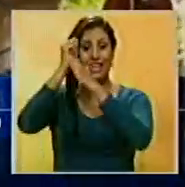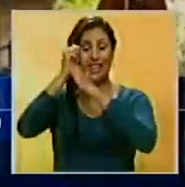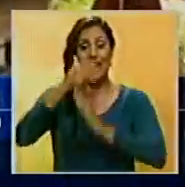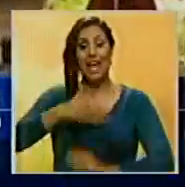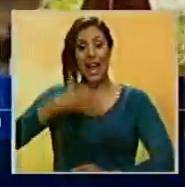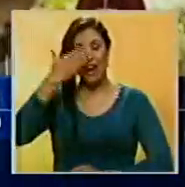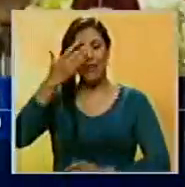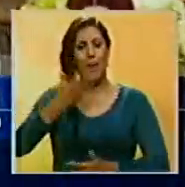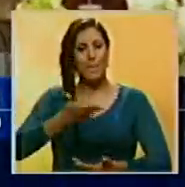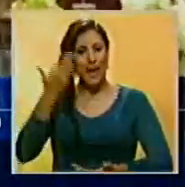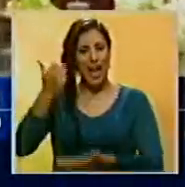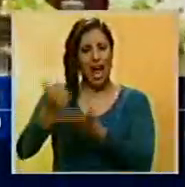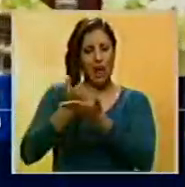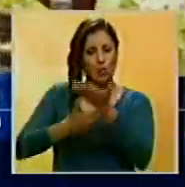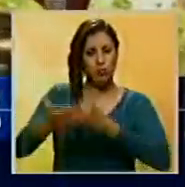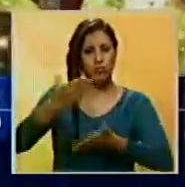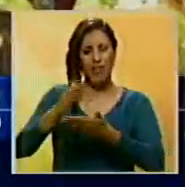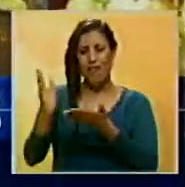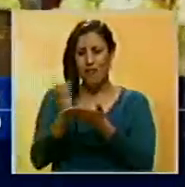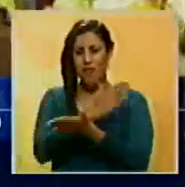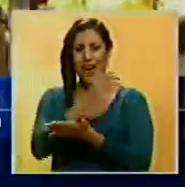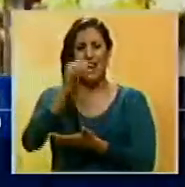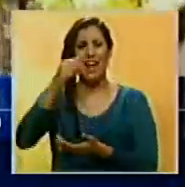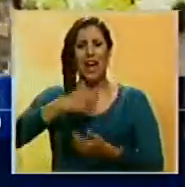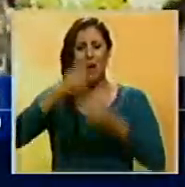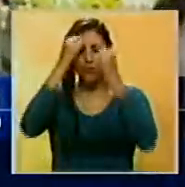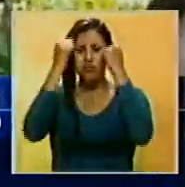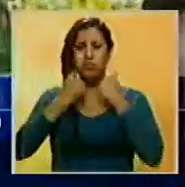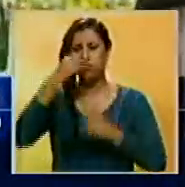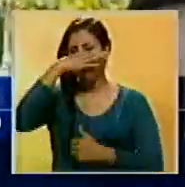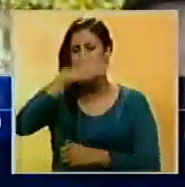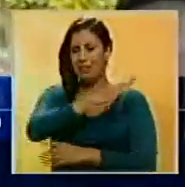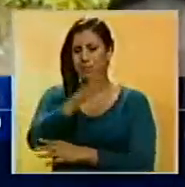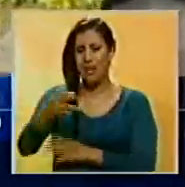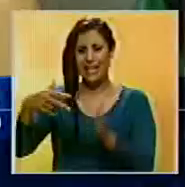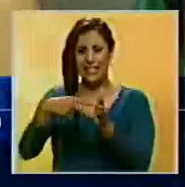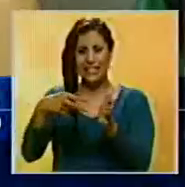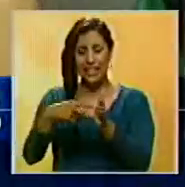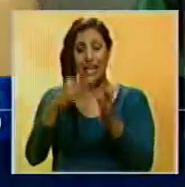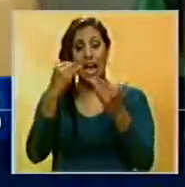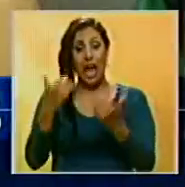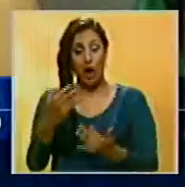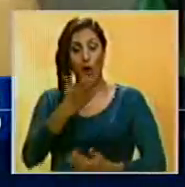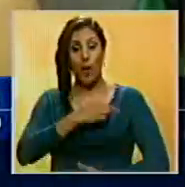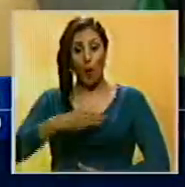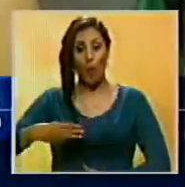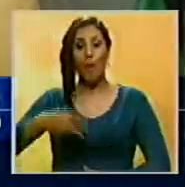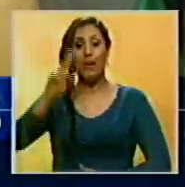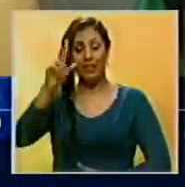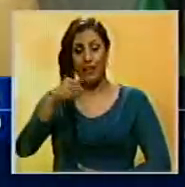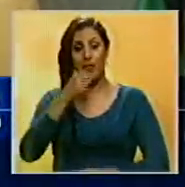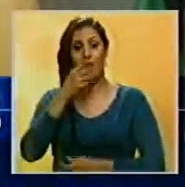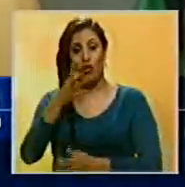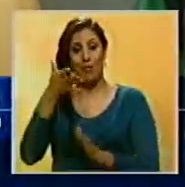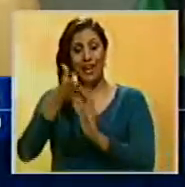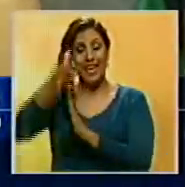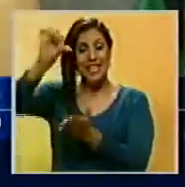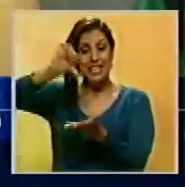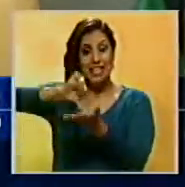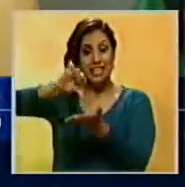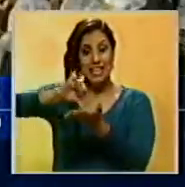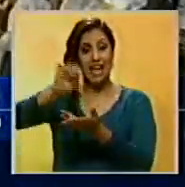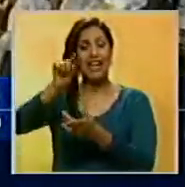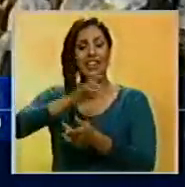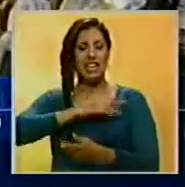aumentar sus contribuciones para acabar con el terrorismo en Irak y Siria. El mandatario estadounidense también denunció que Irán toma